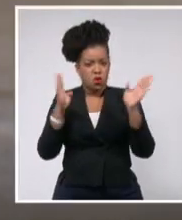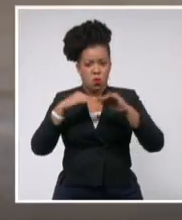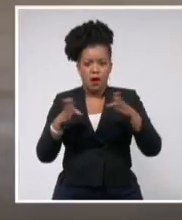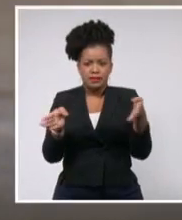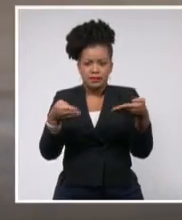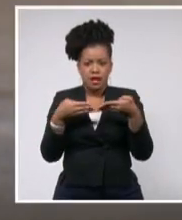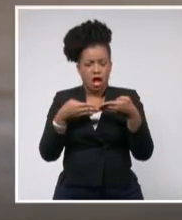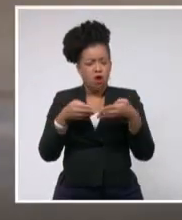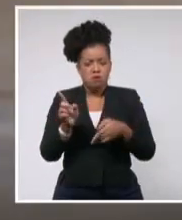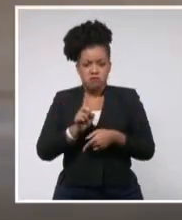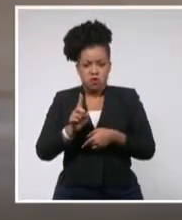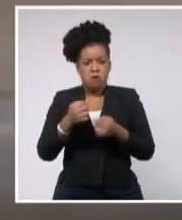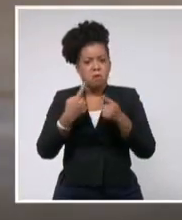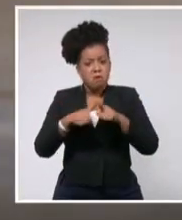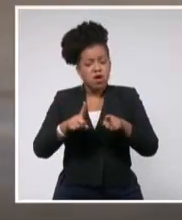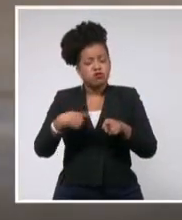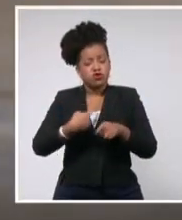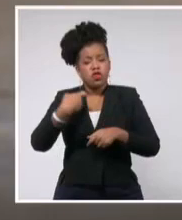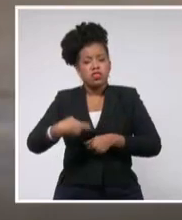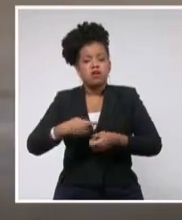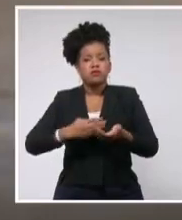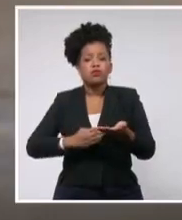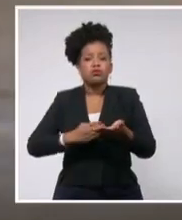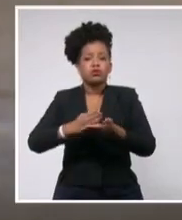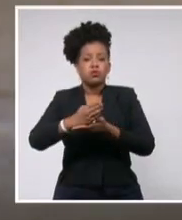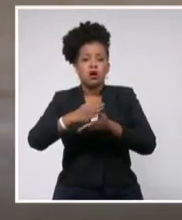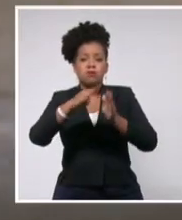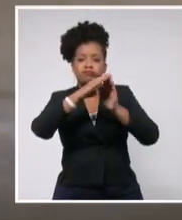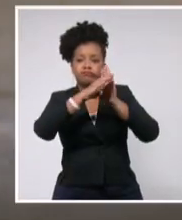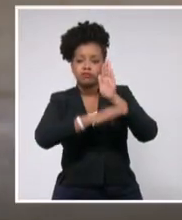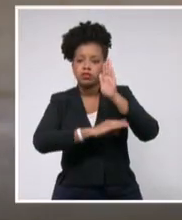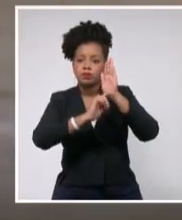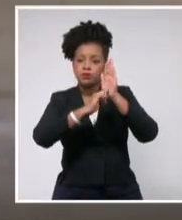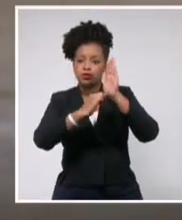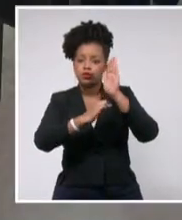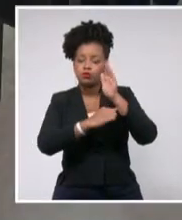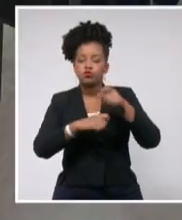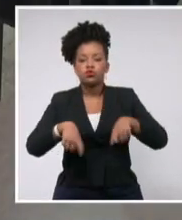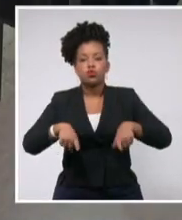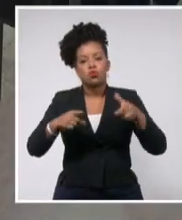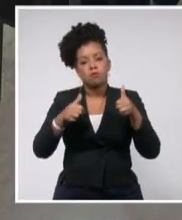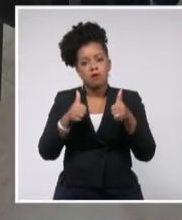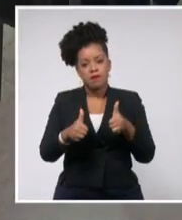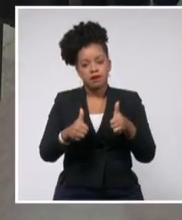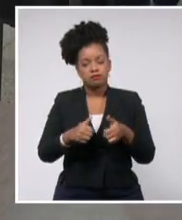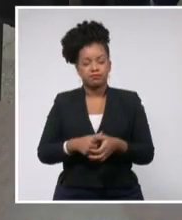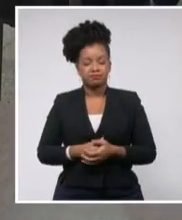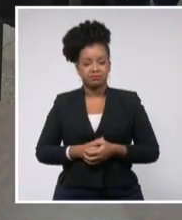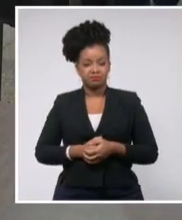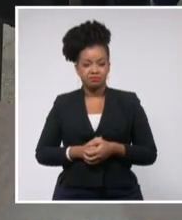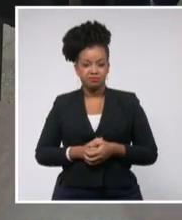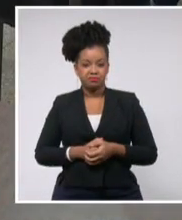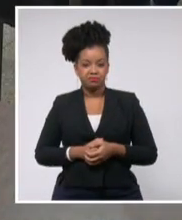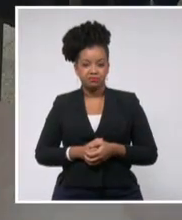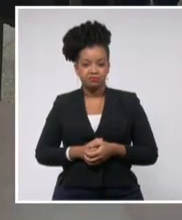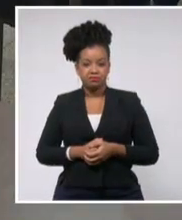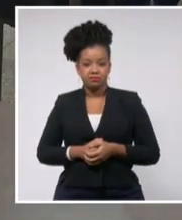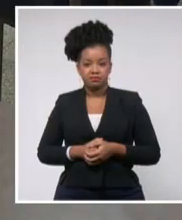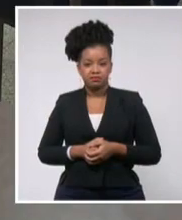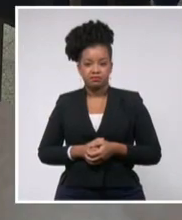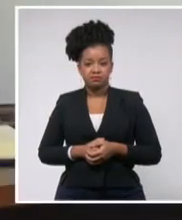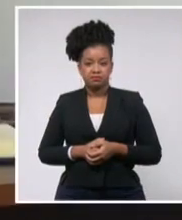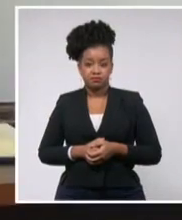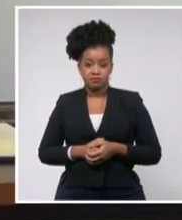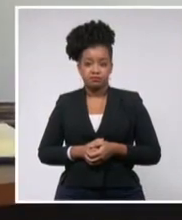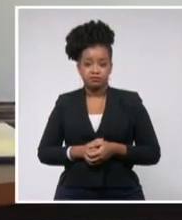lejos de las aulas, sino que continuemos, como hemos estado hasta el momento, alternando los grupos. Aunque la presencia de los universitarios disminuye